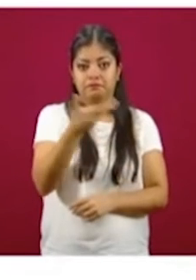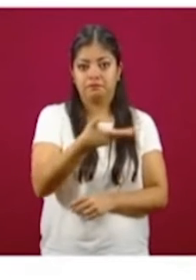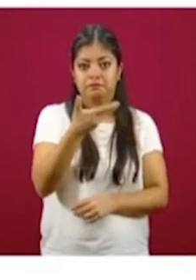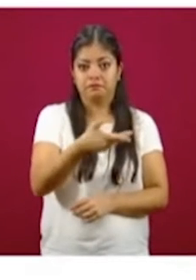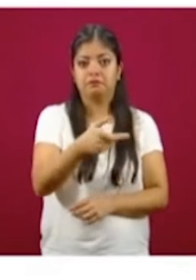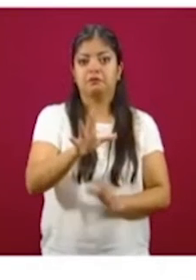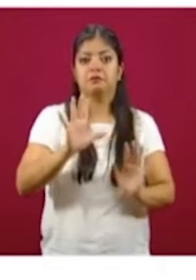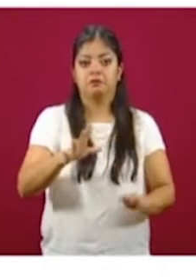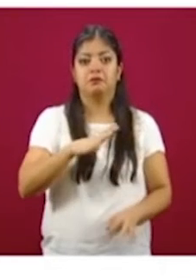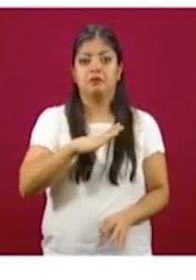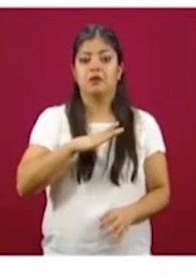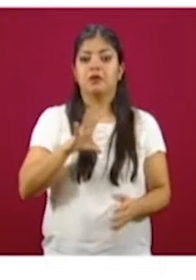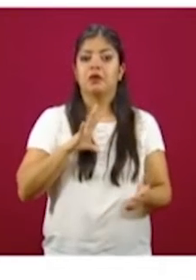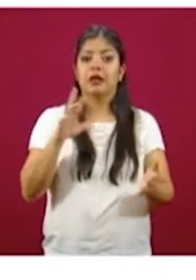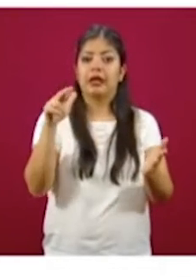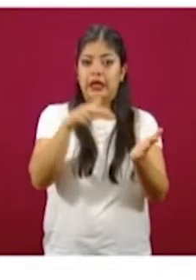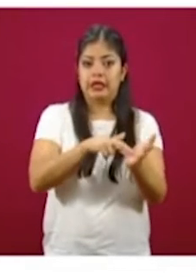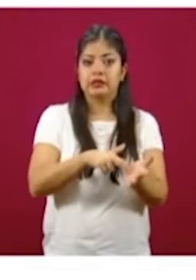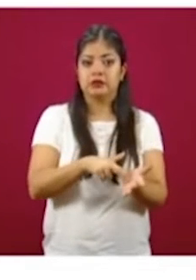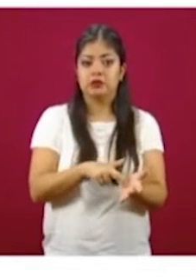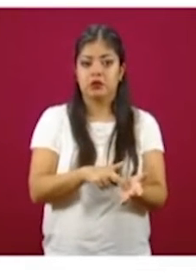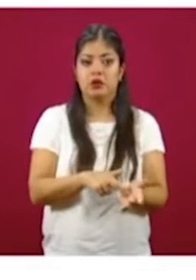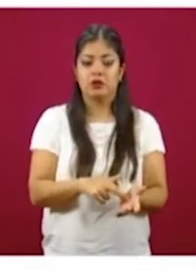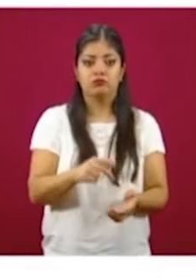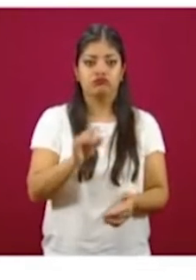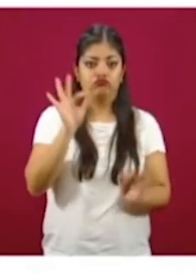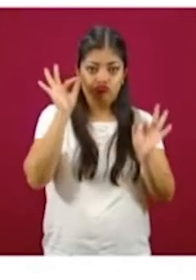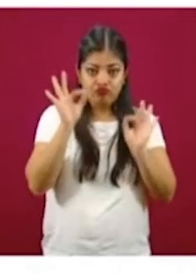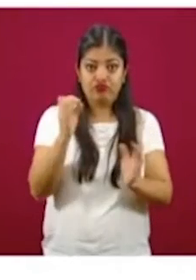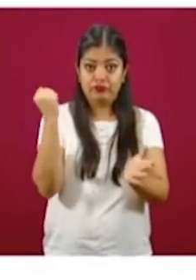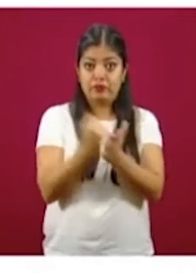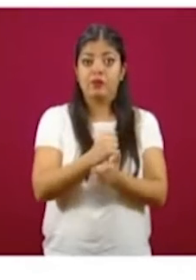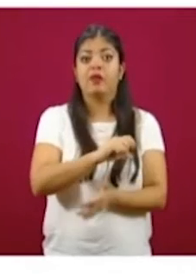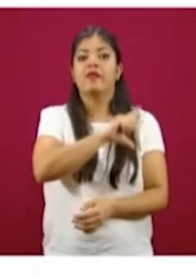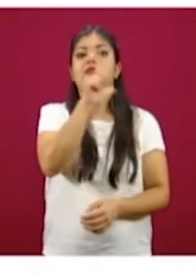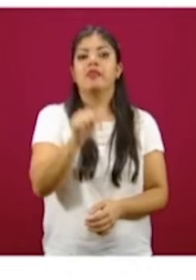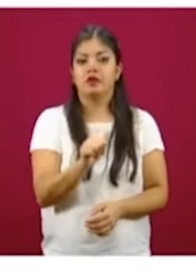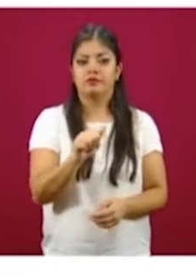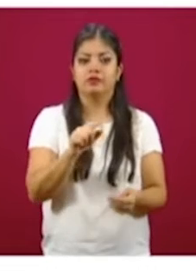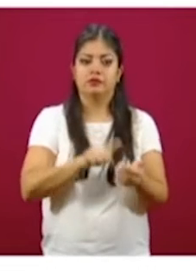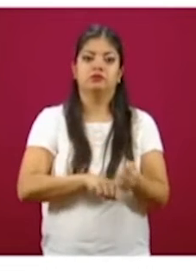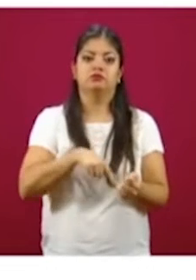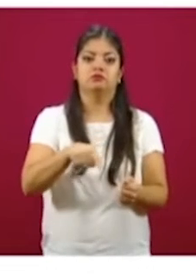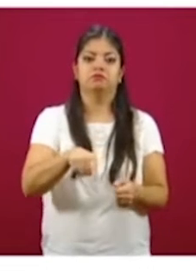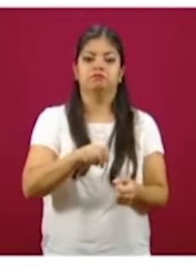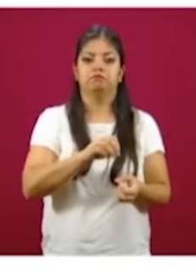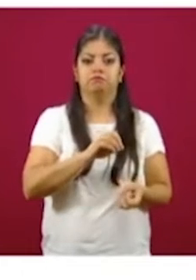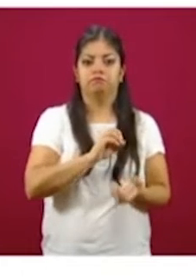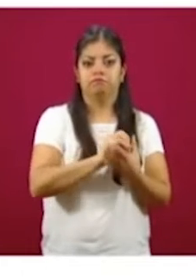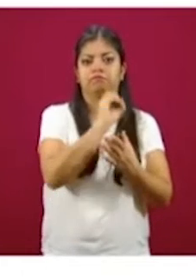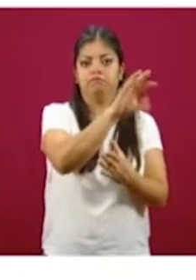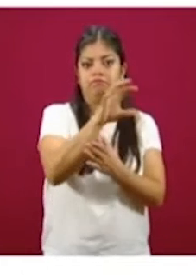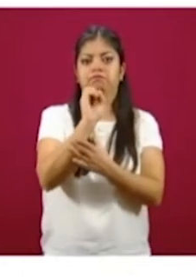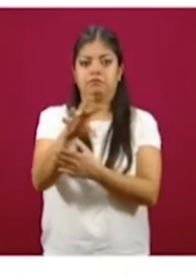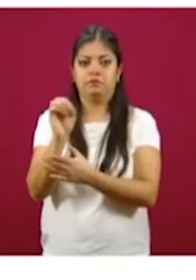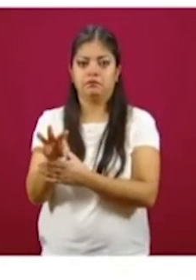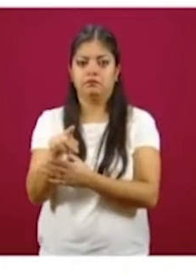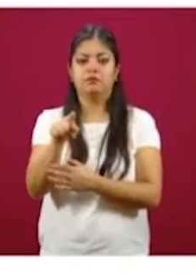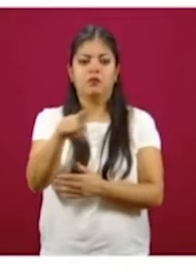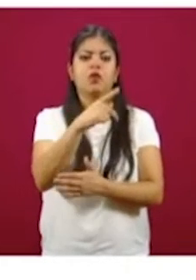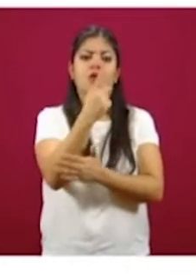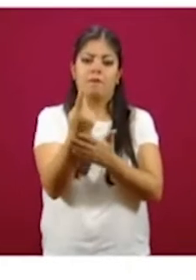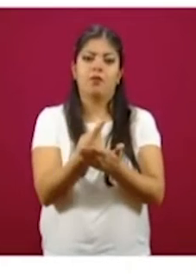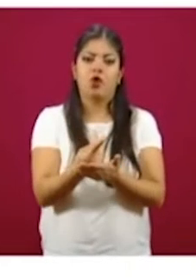registrados, digamos que avalados y después ya en su distribución. Es un programa más pequeño